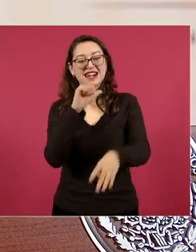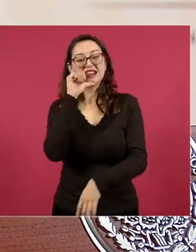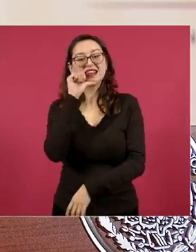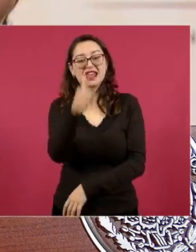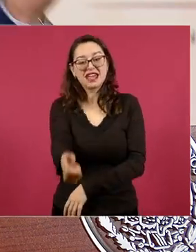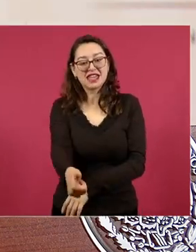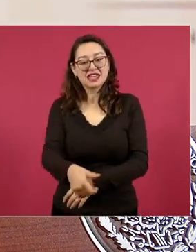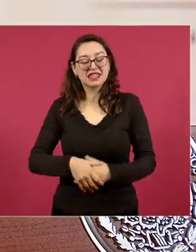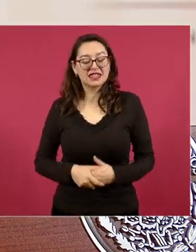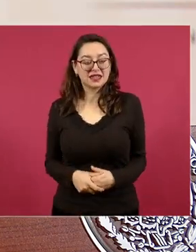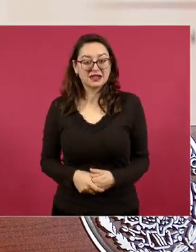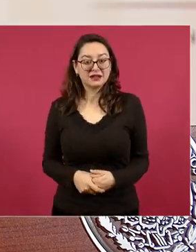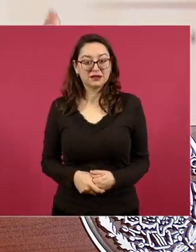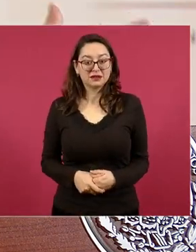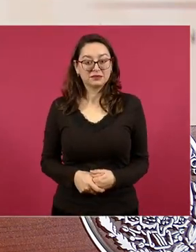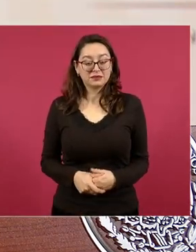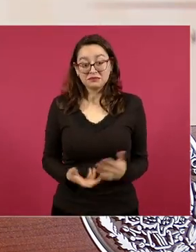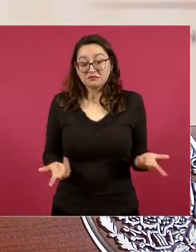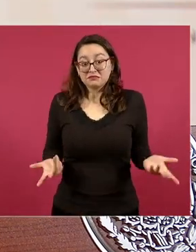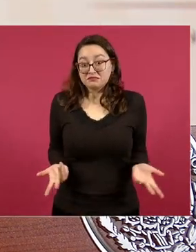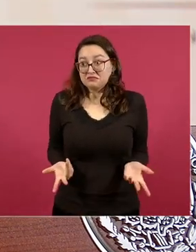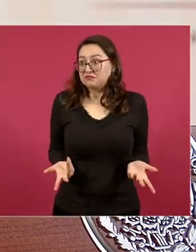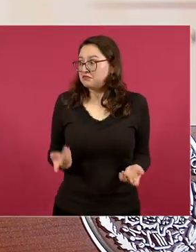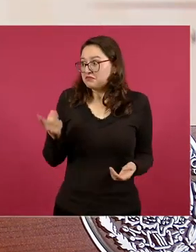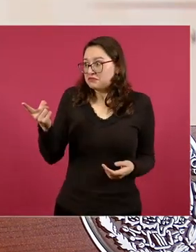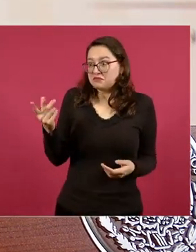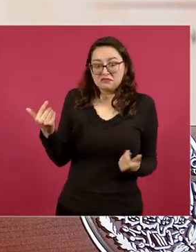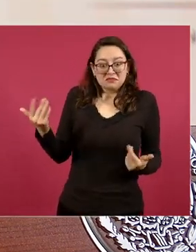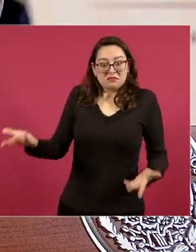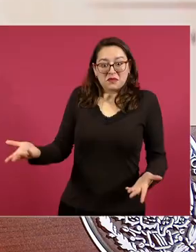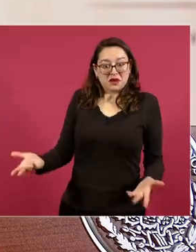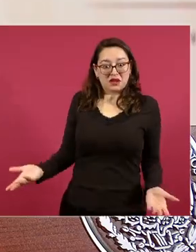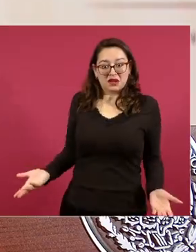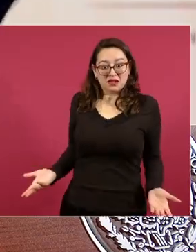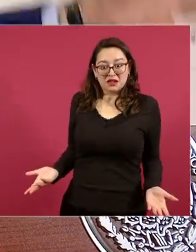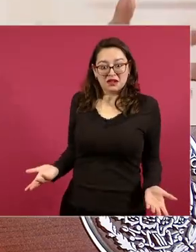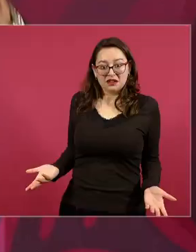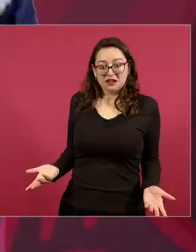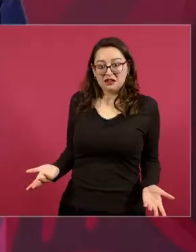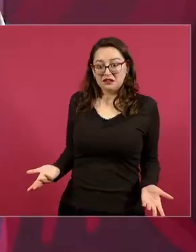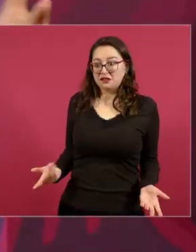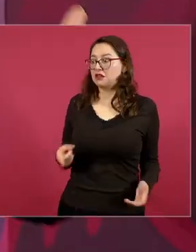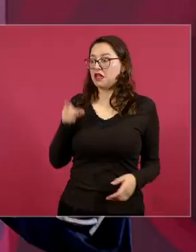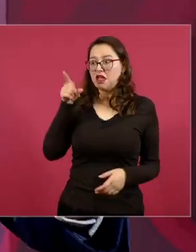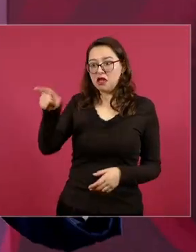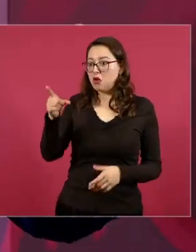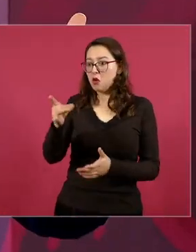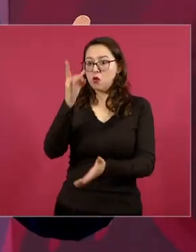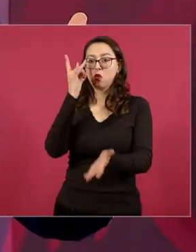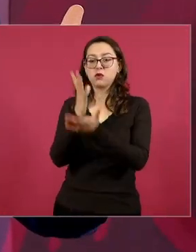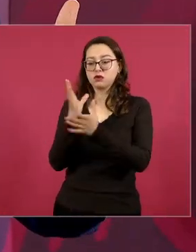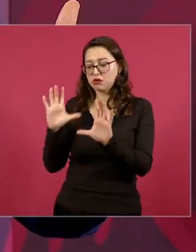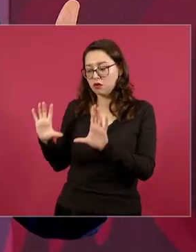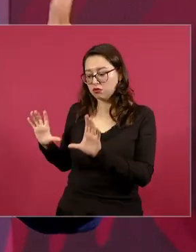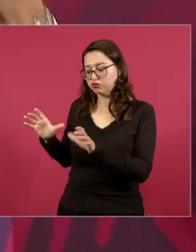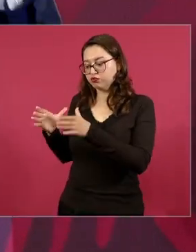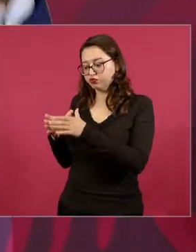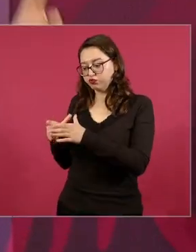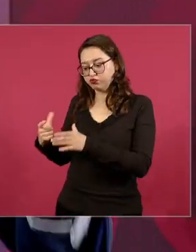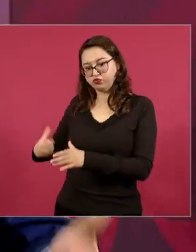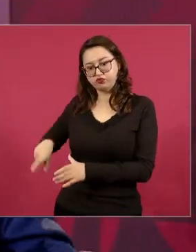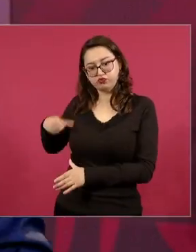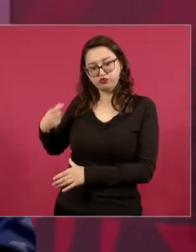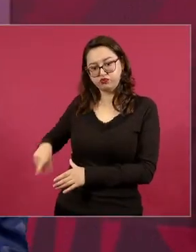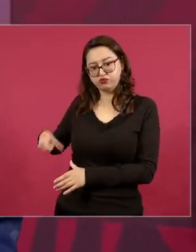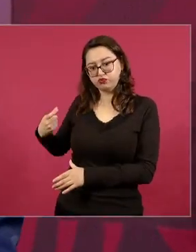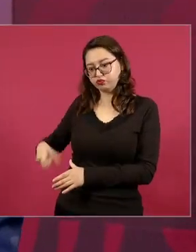pruebas queremos de que están al servicio de la